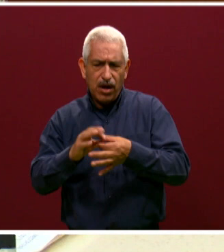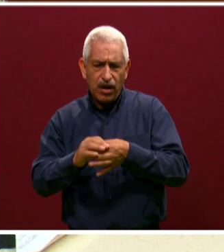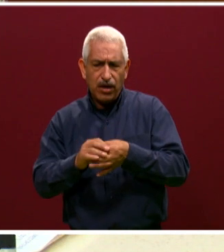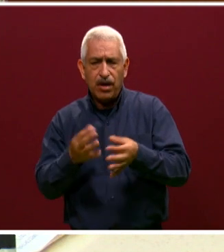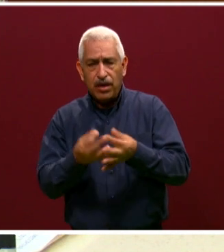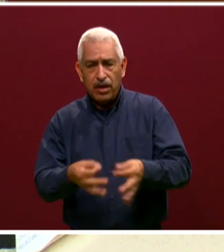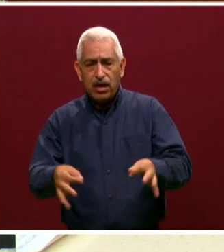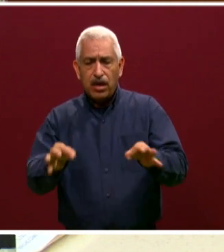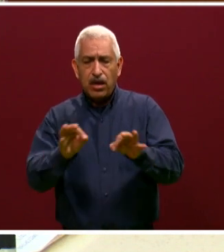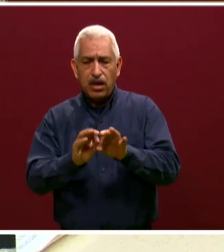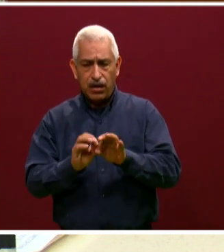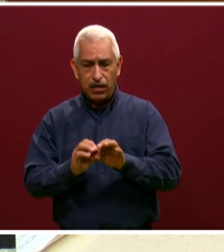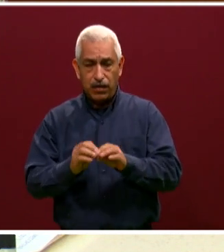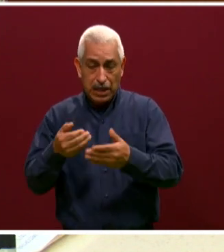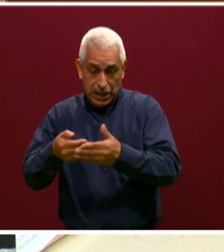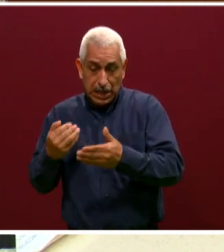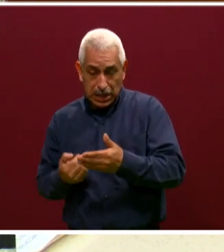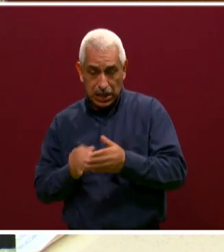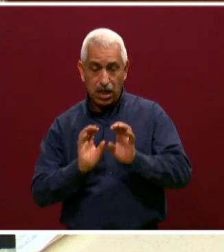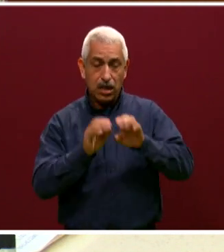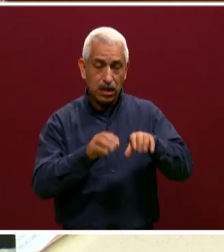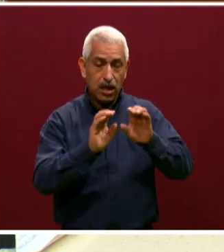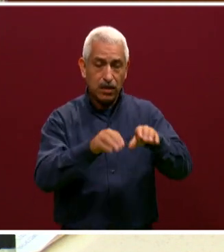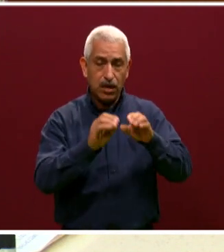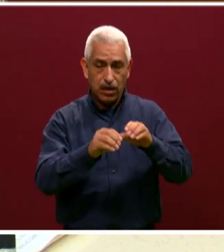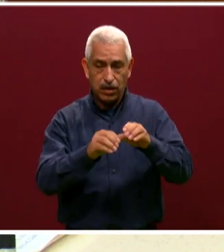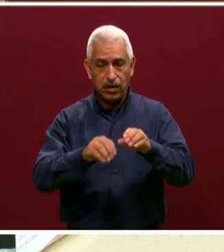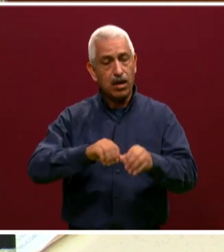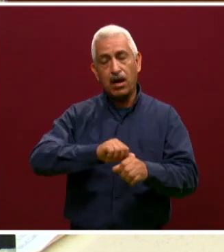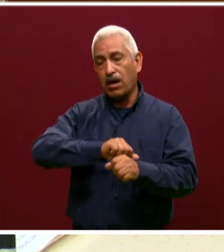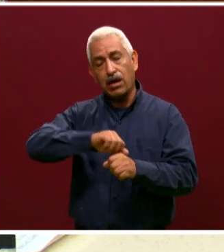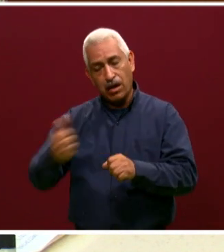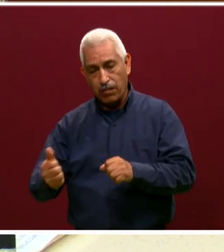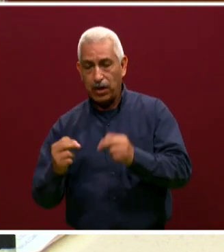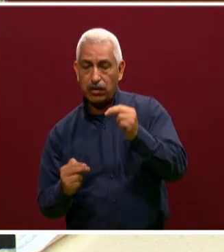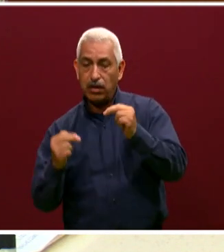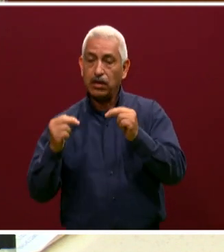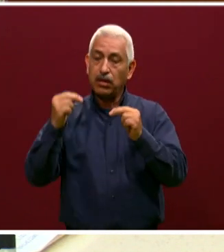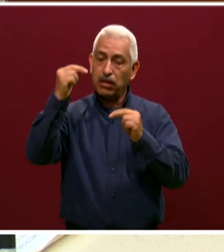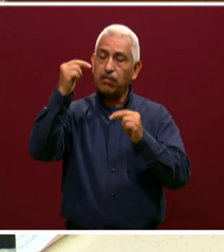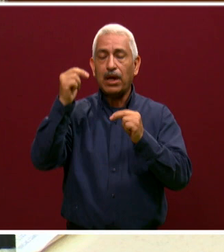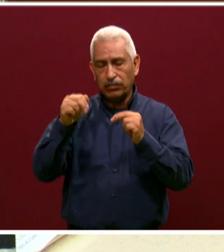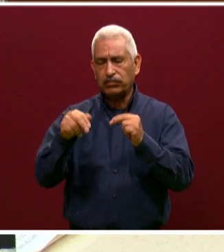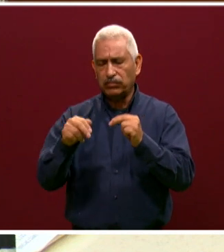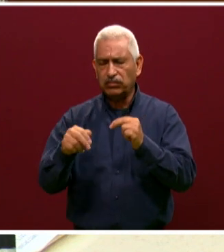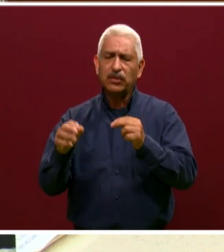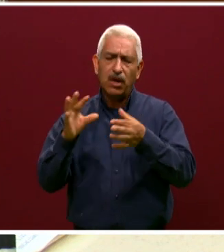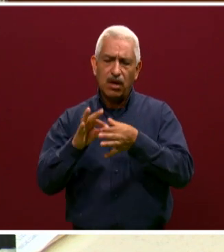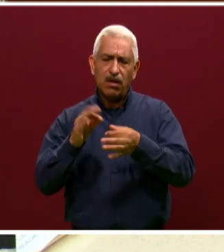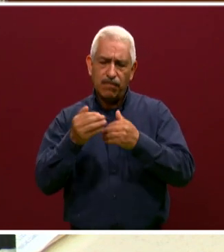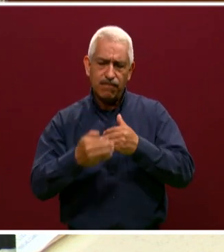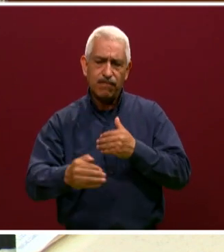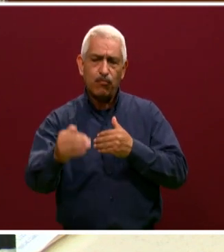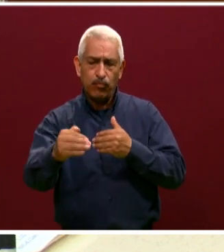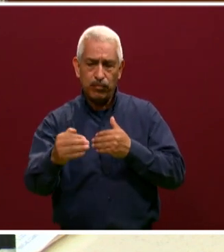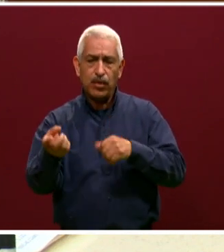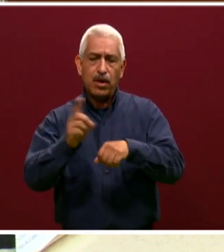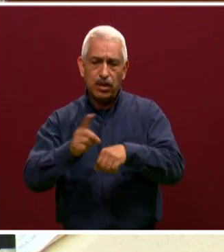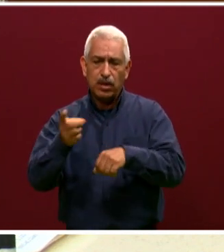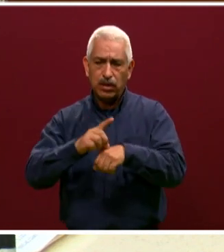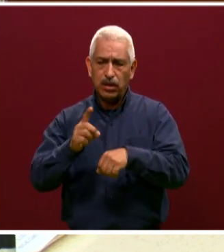importancia de las preinscripciones para aquellos que van a cambiar de nivel. Bueno, pues vamos a estar hablando en estos días de diferentes